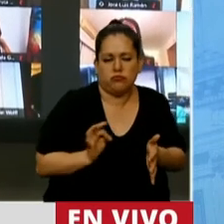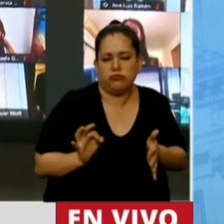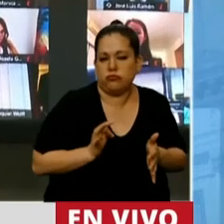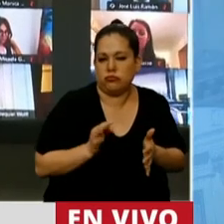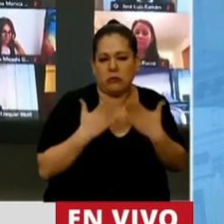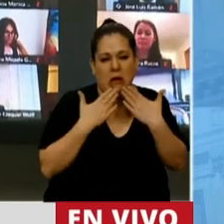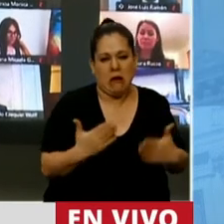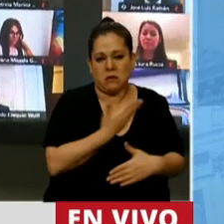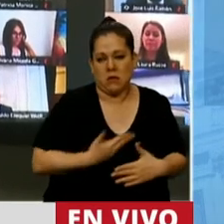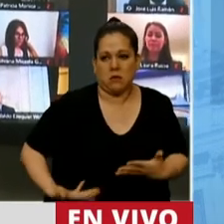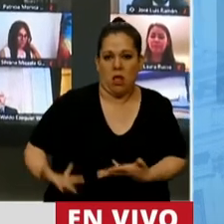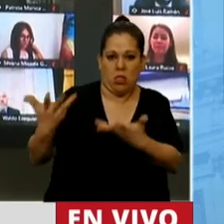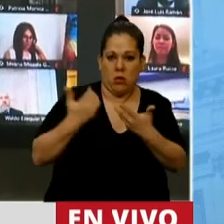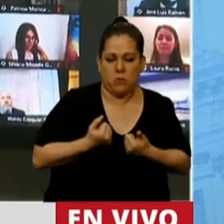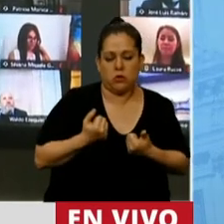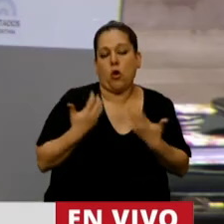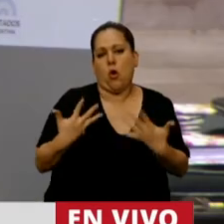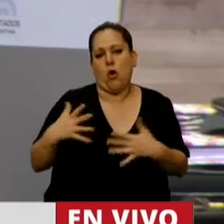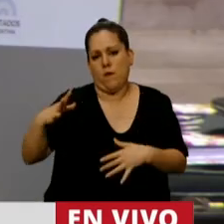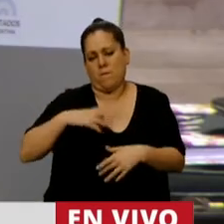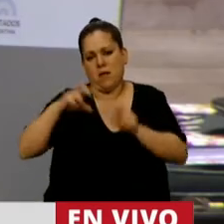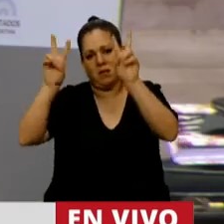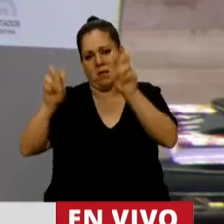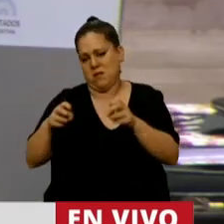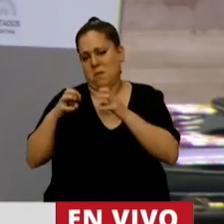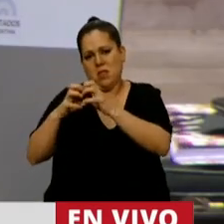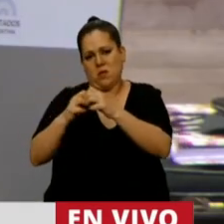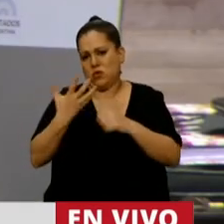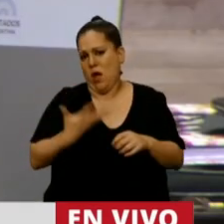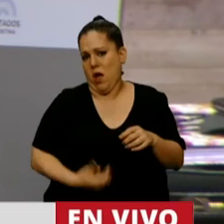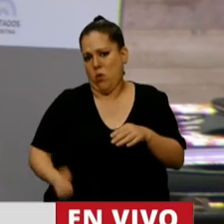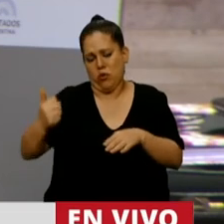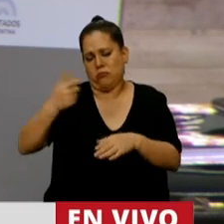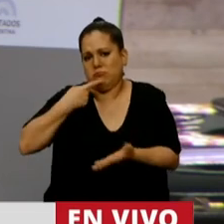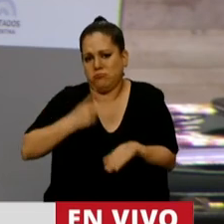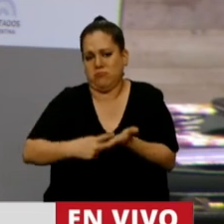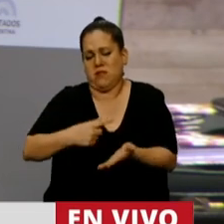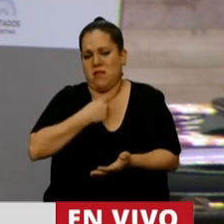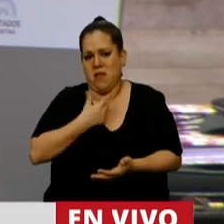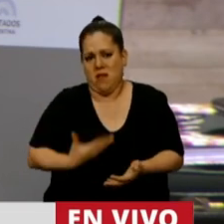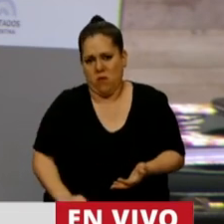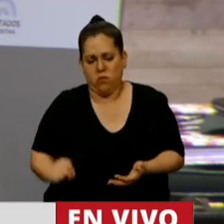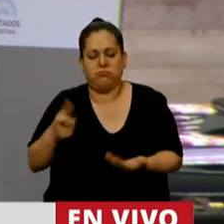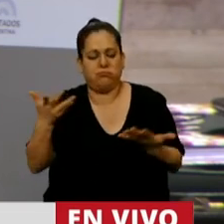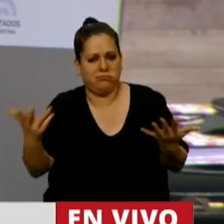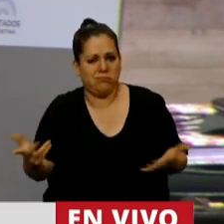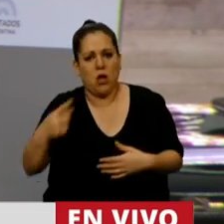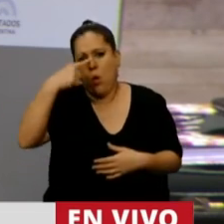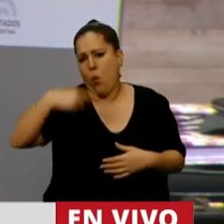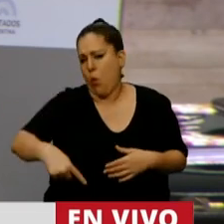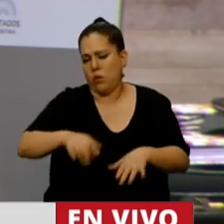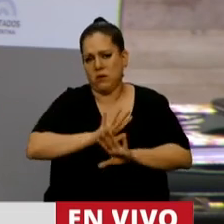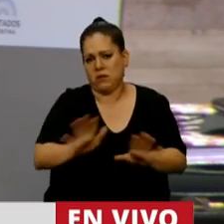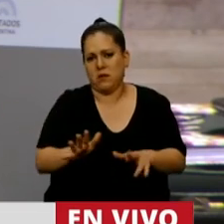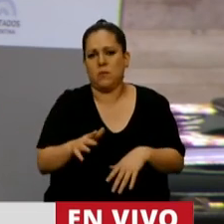supuesto, nos queda por delante toda la discusión sobre aborto, un tema central, la interrupción voluntaria del embarazo como derecho de las mujeres. Y termino con esto,